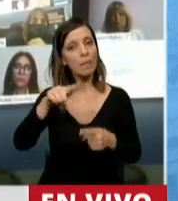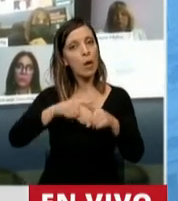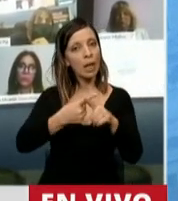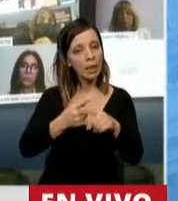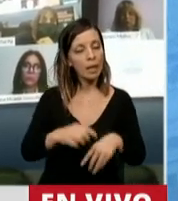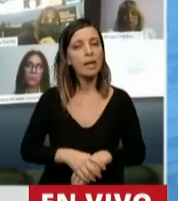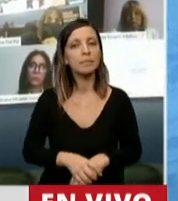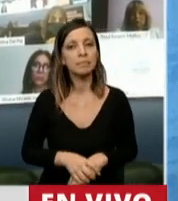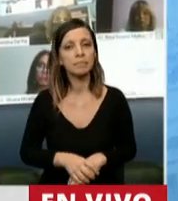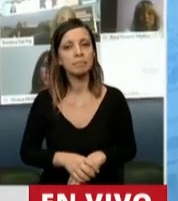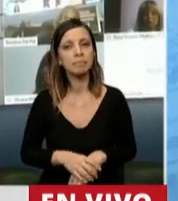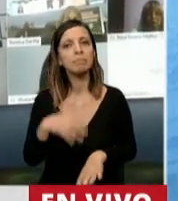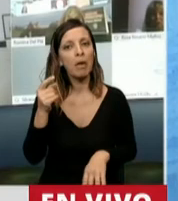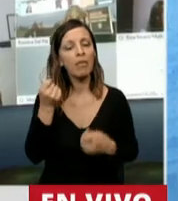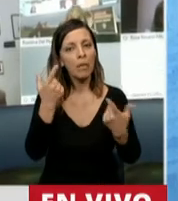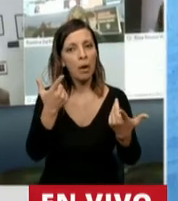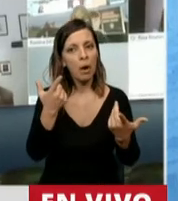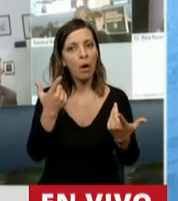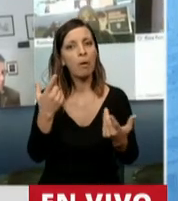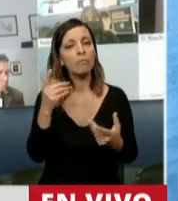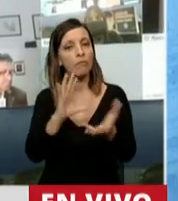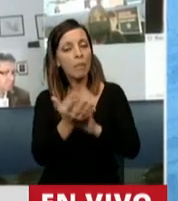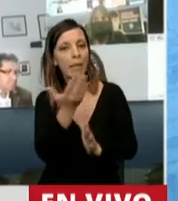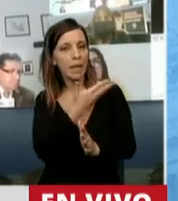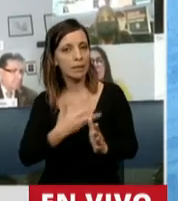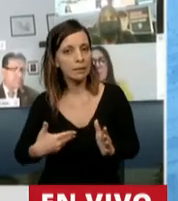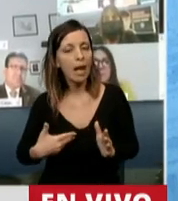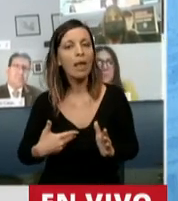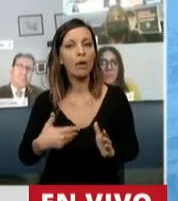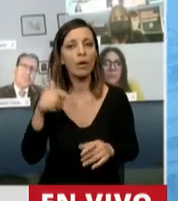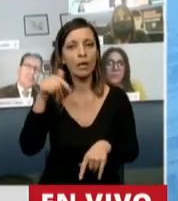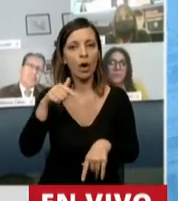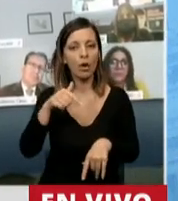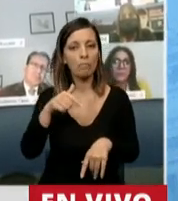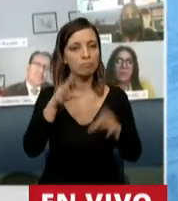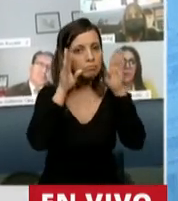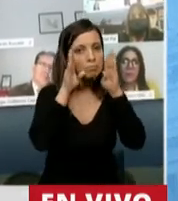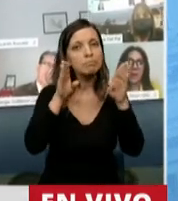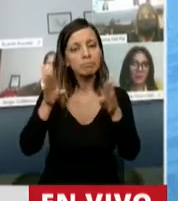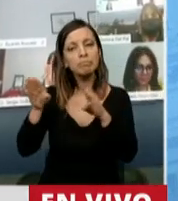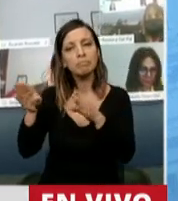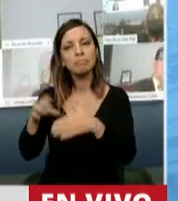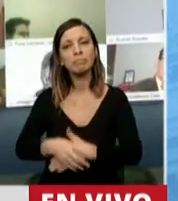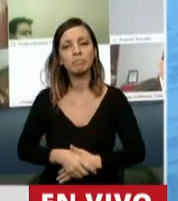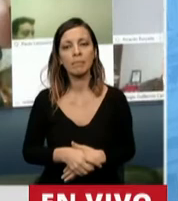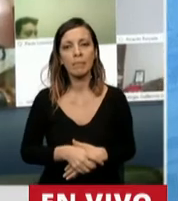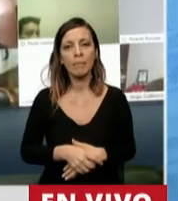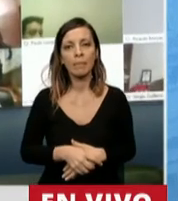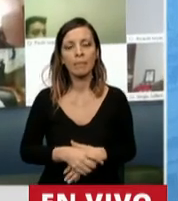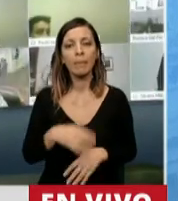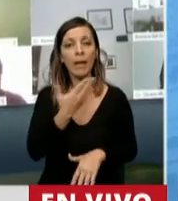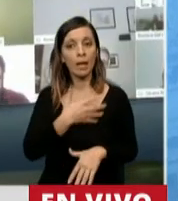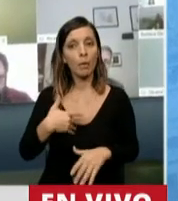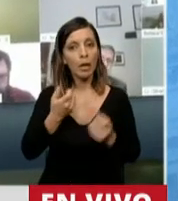recuperó un Estado humanizado que ahora está presente y que está